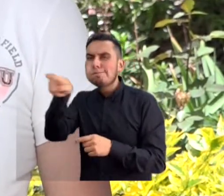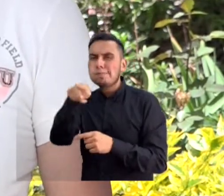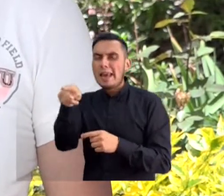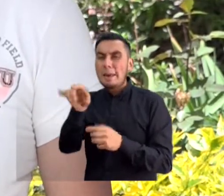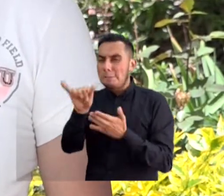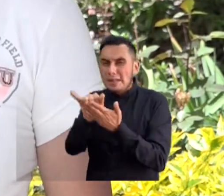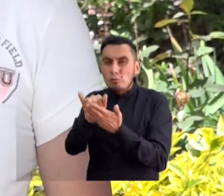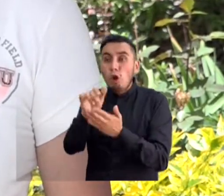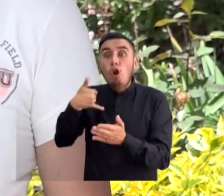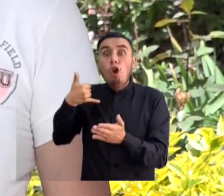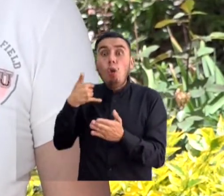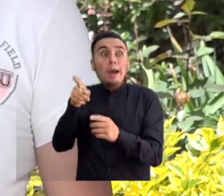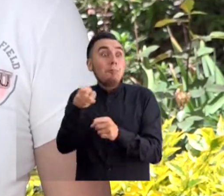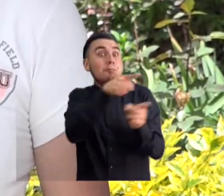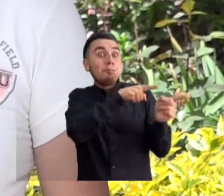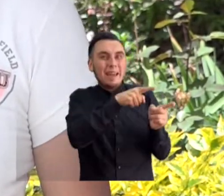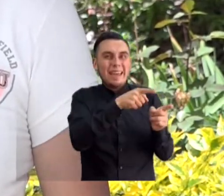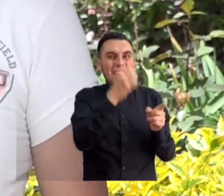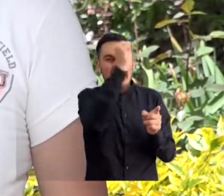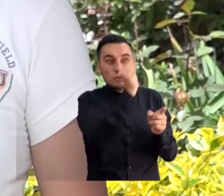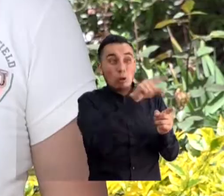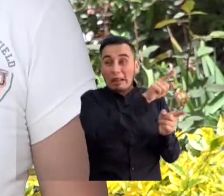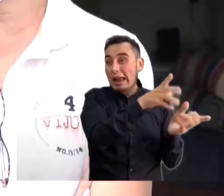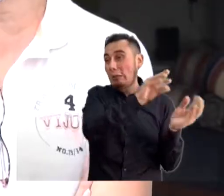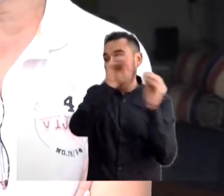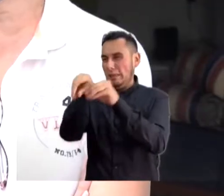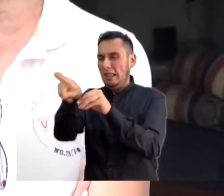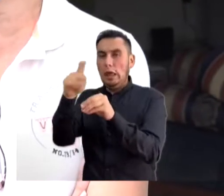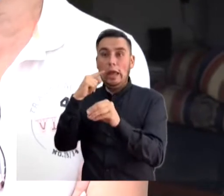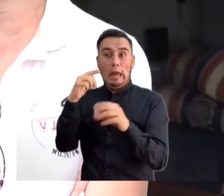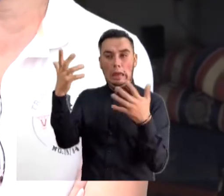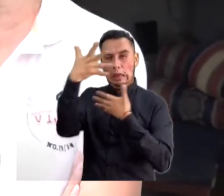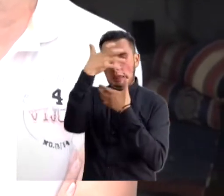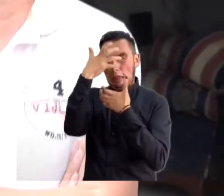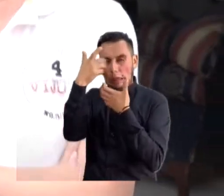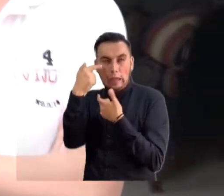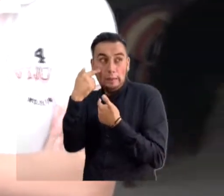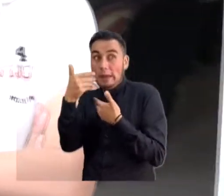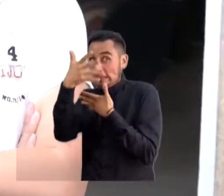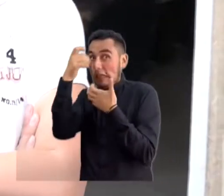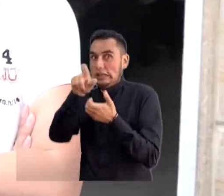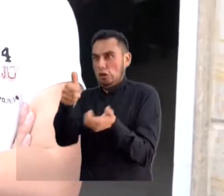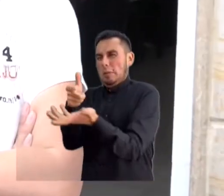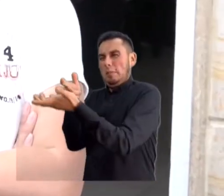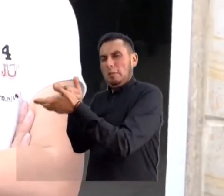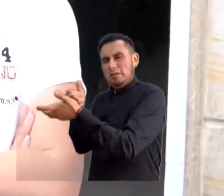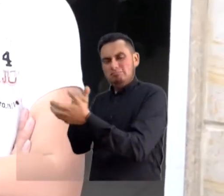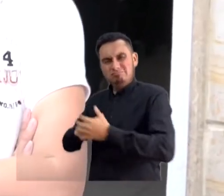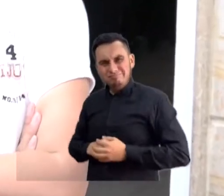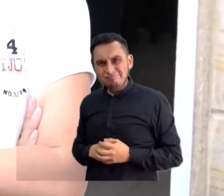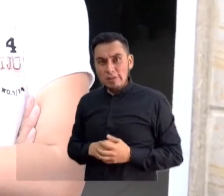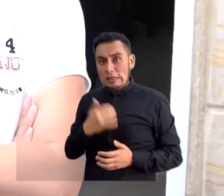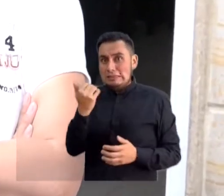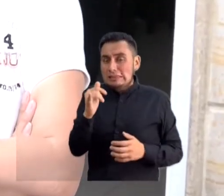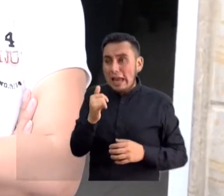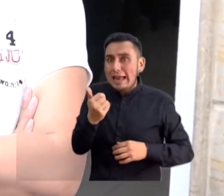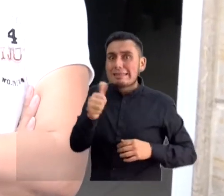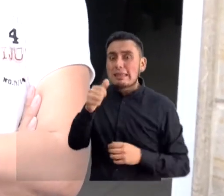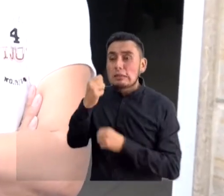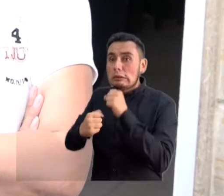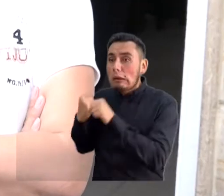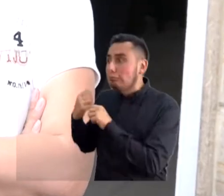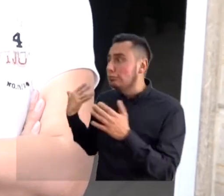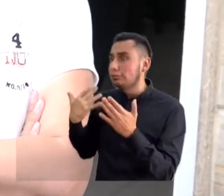jóvenes de Sobacha como guerrillero dado de baja en combate. Han pasado 13 años de impunidad y a nadie se le imputaron